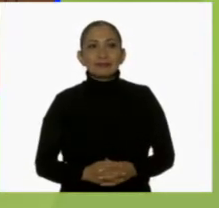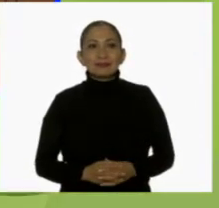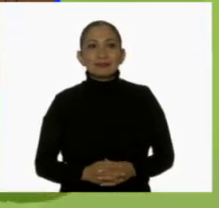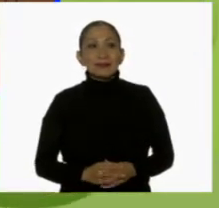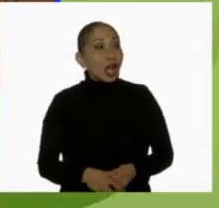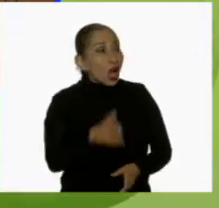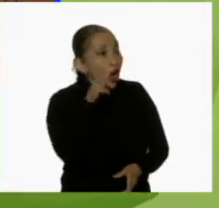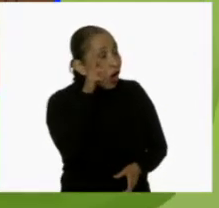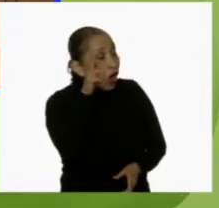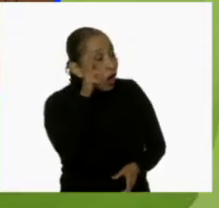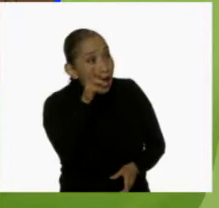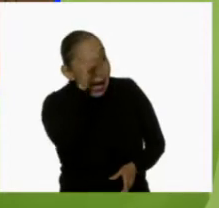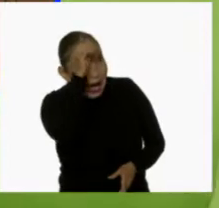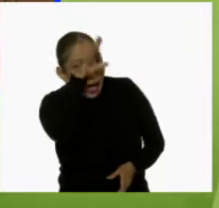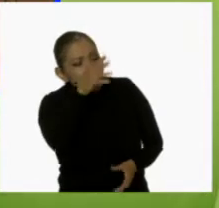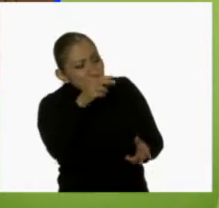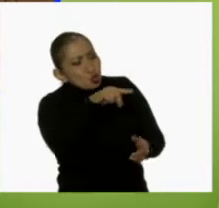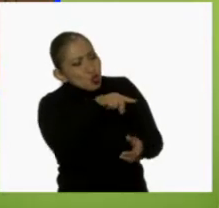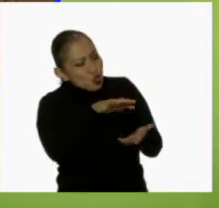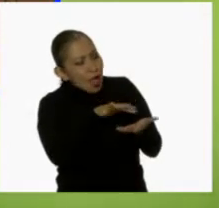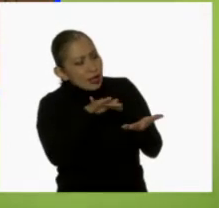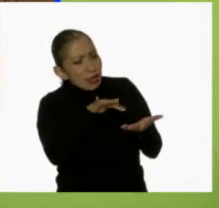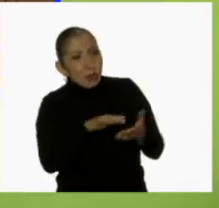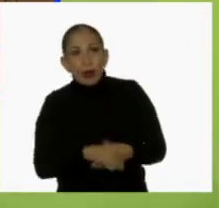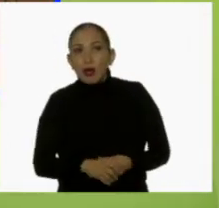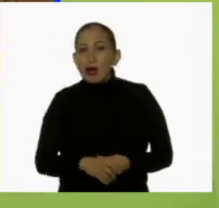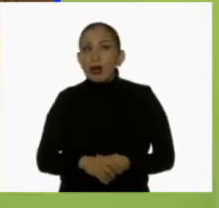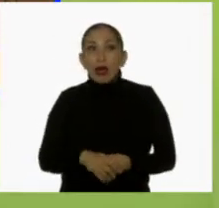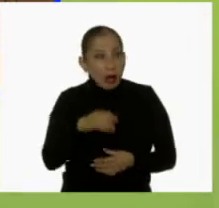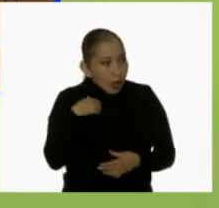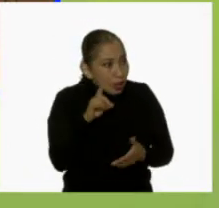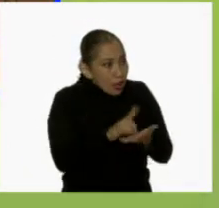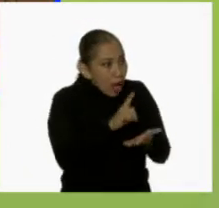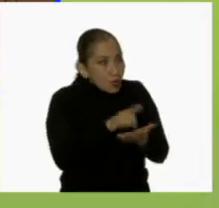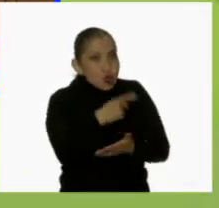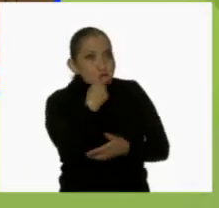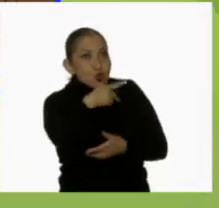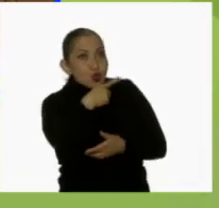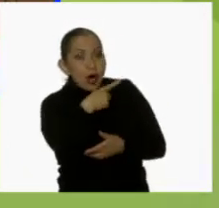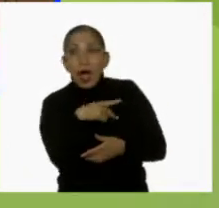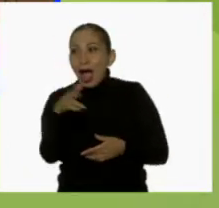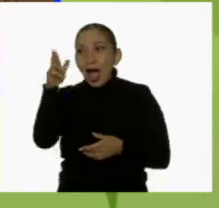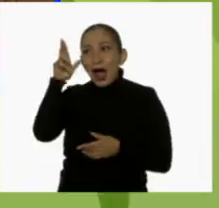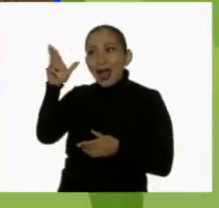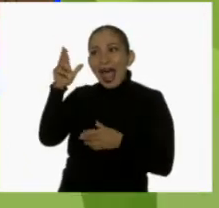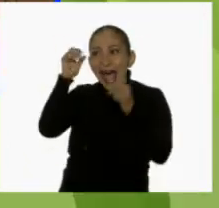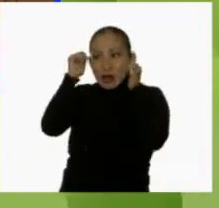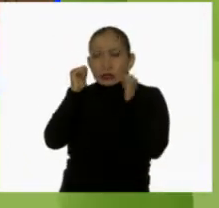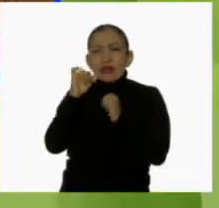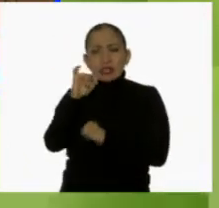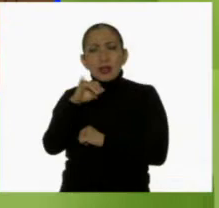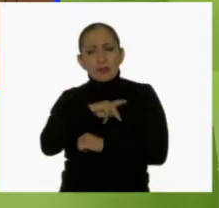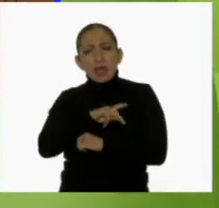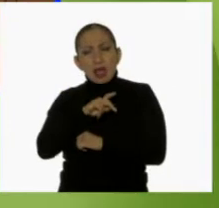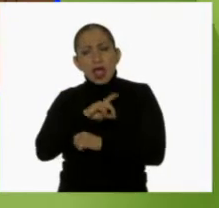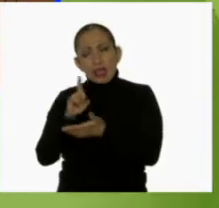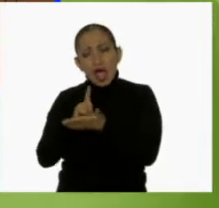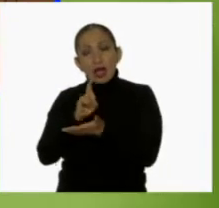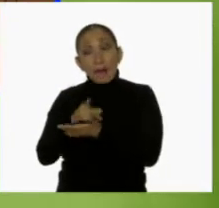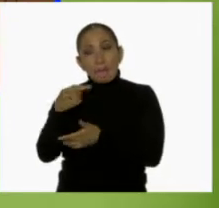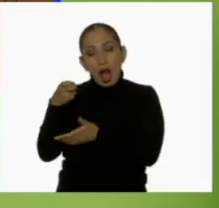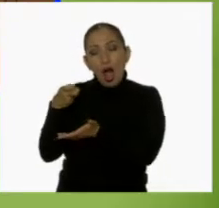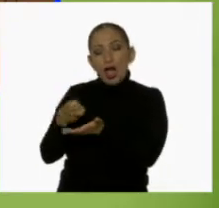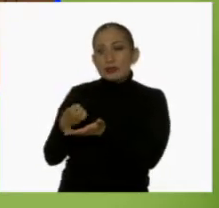Hola, Carola. ¿Qué estás leyendo? ¿Es tu diario? Hola, Agustín. Sí, es mi diario, pero